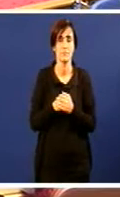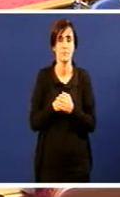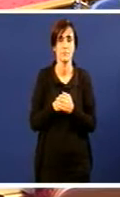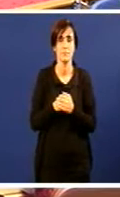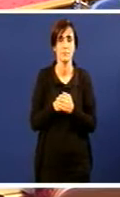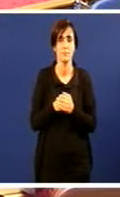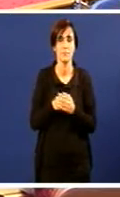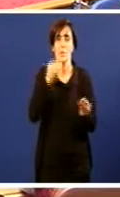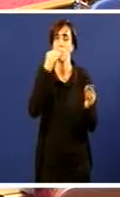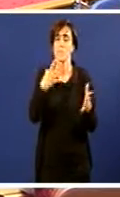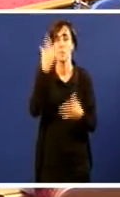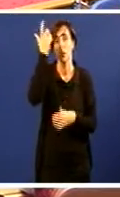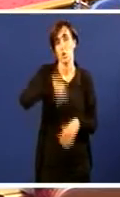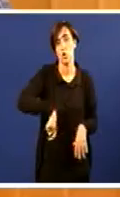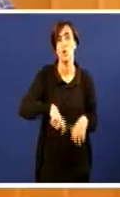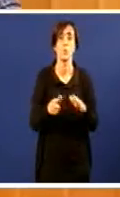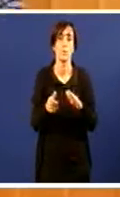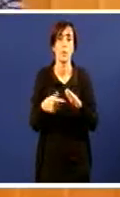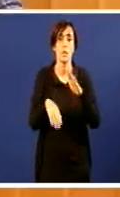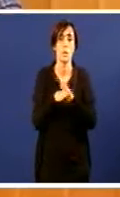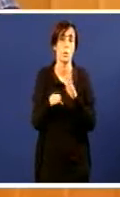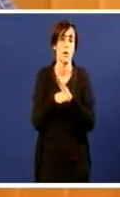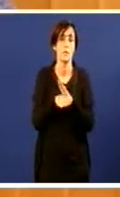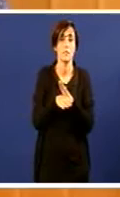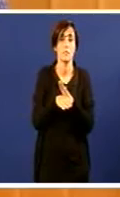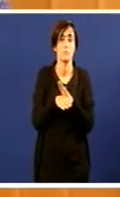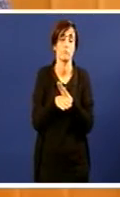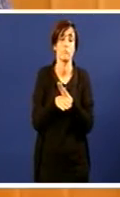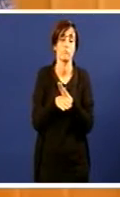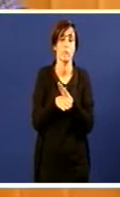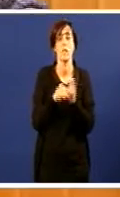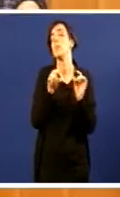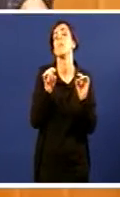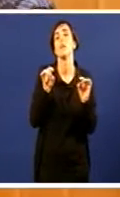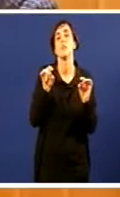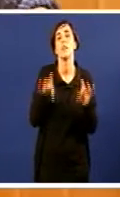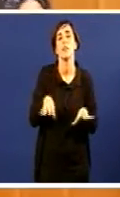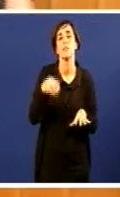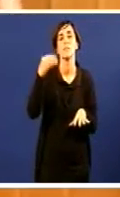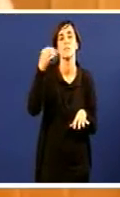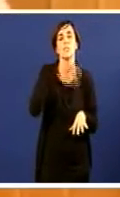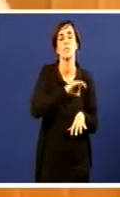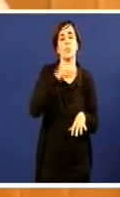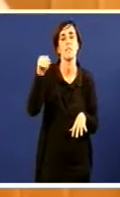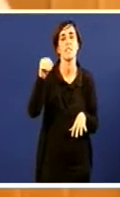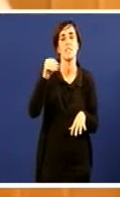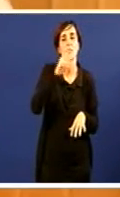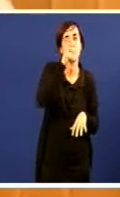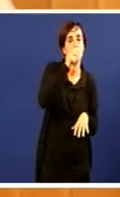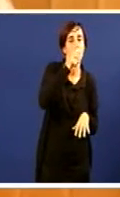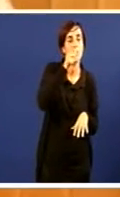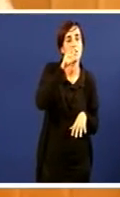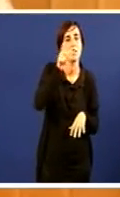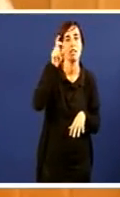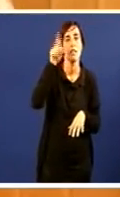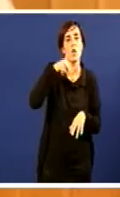Ben, eu vou a seguir na liña do señor presidente Feijó de súa comparecencia pola mañan